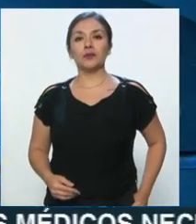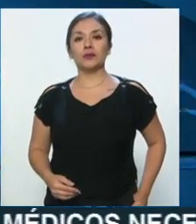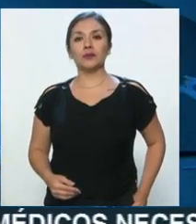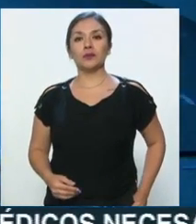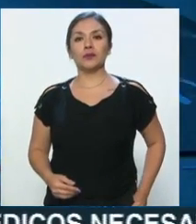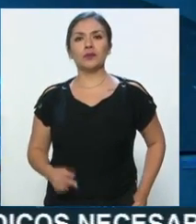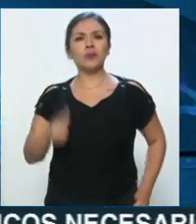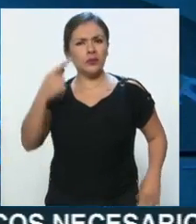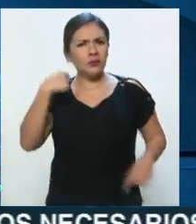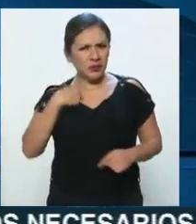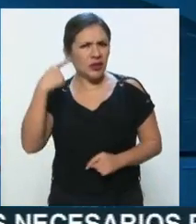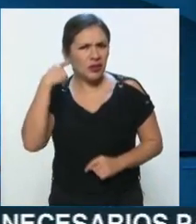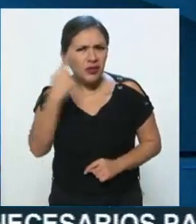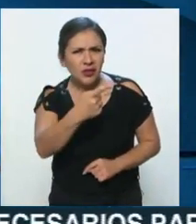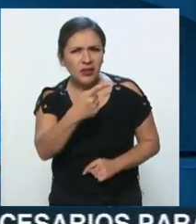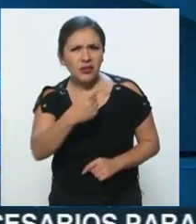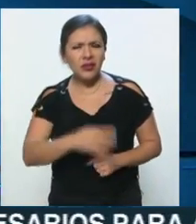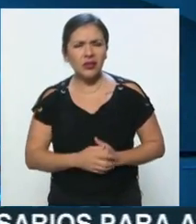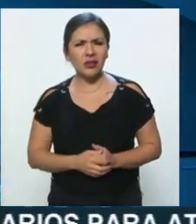¿Me escuchas, Víctor?